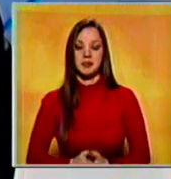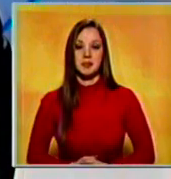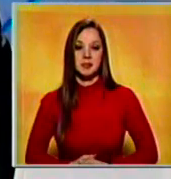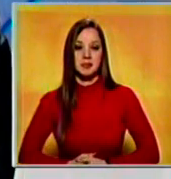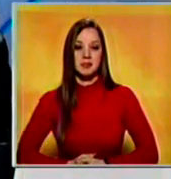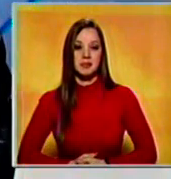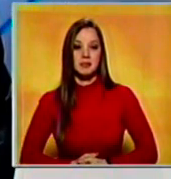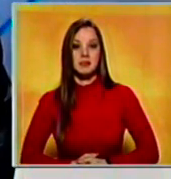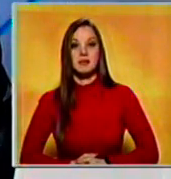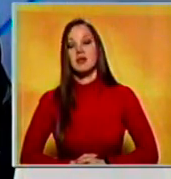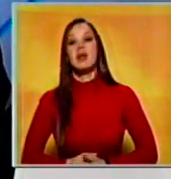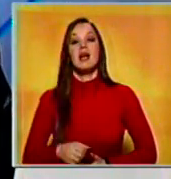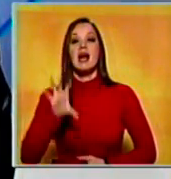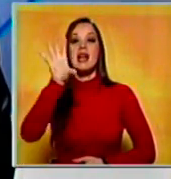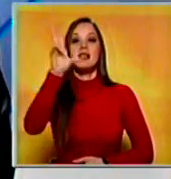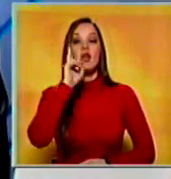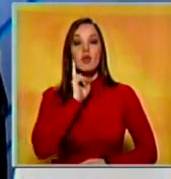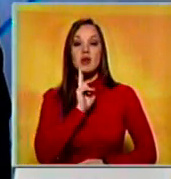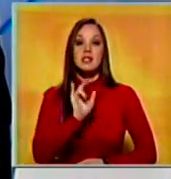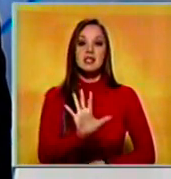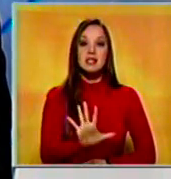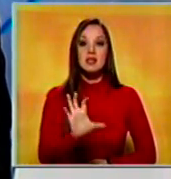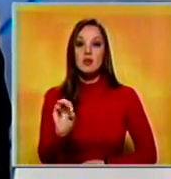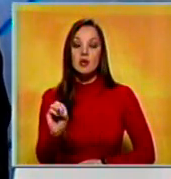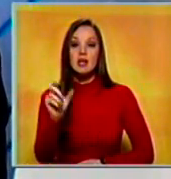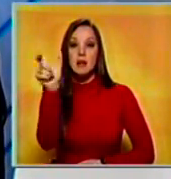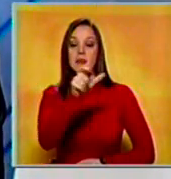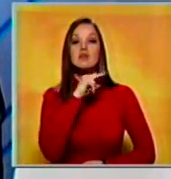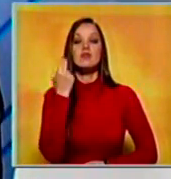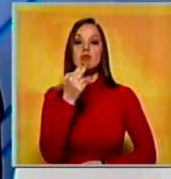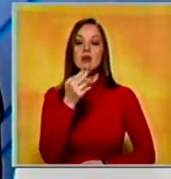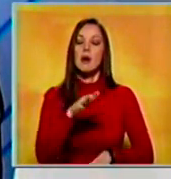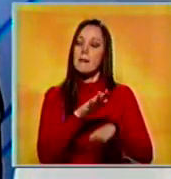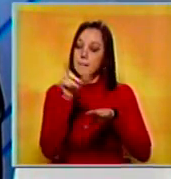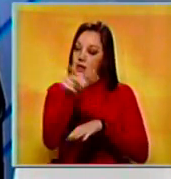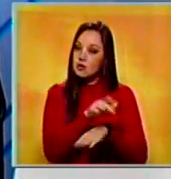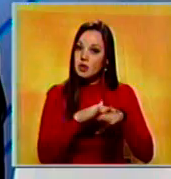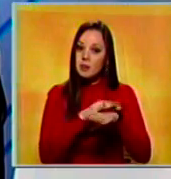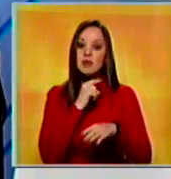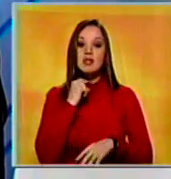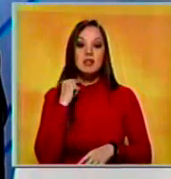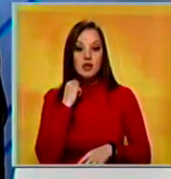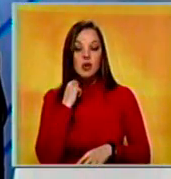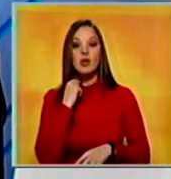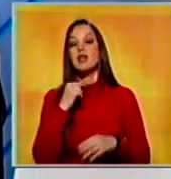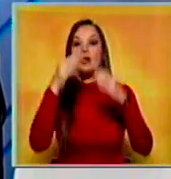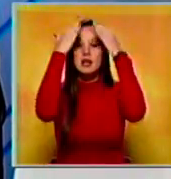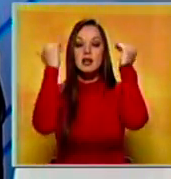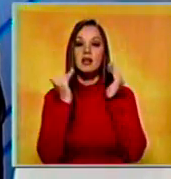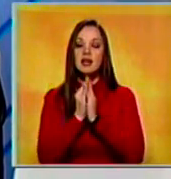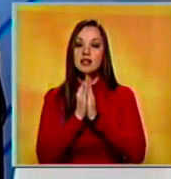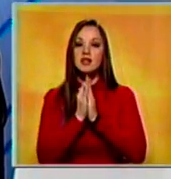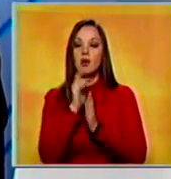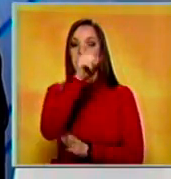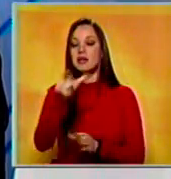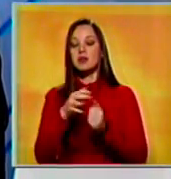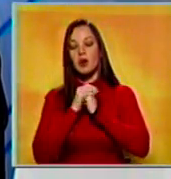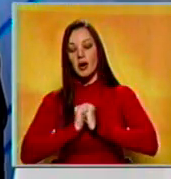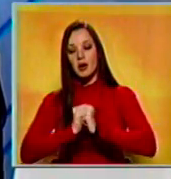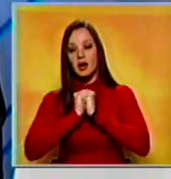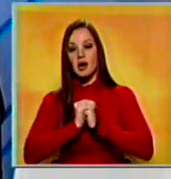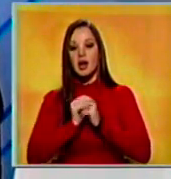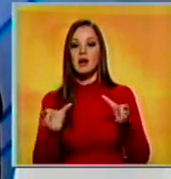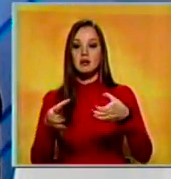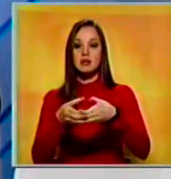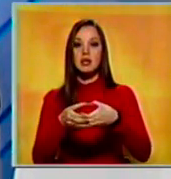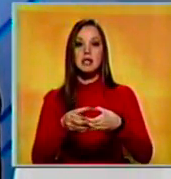En Bolívar, 50 personas entre sacerdotes, religiosas y feligreses fueron víctimas de Lampa cuando se encontraban realizando una